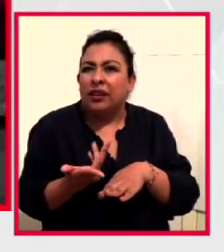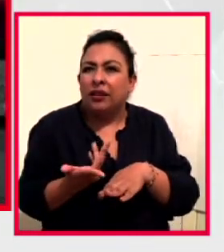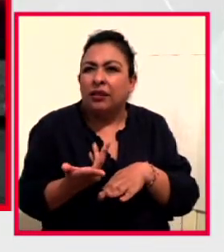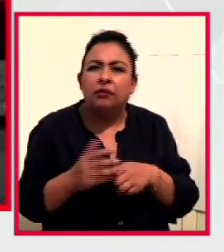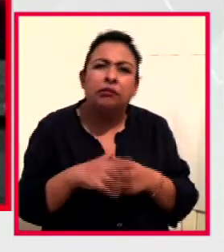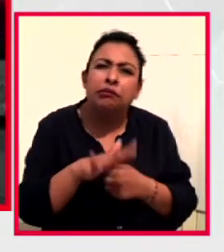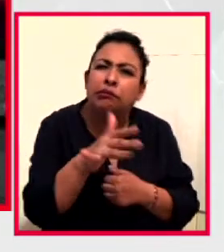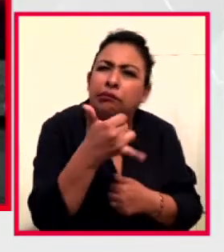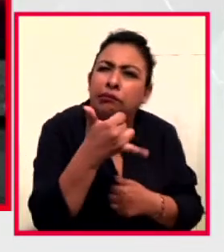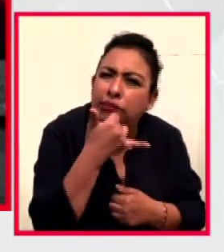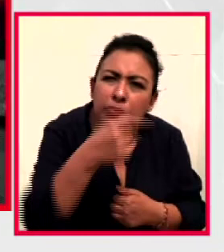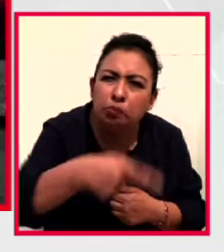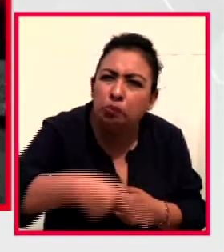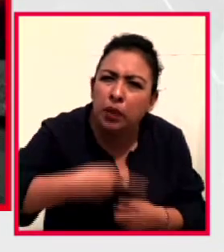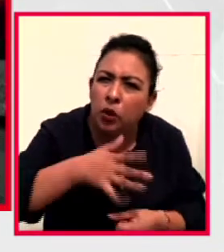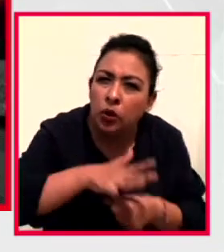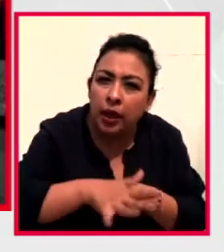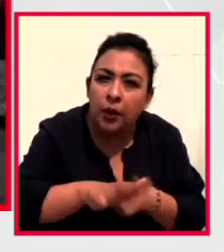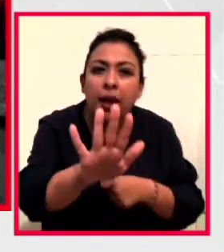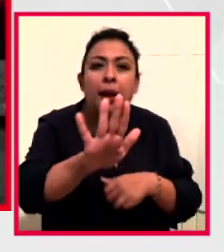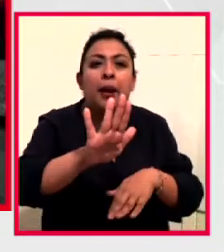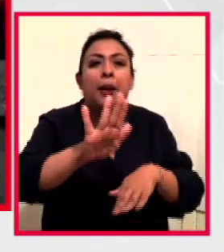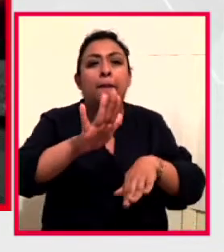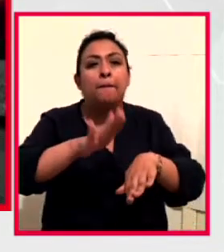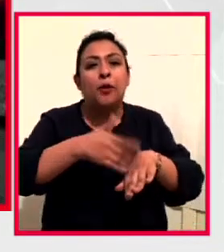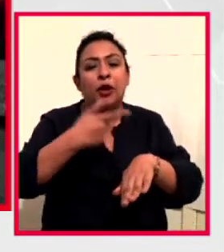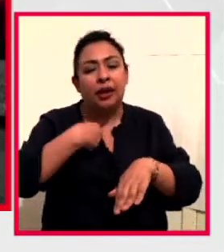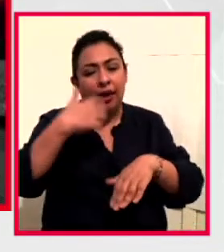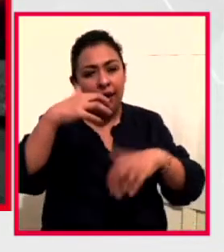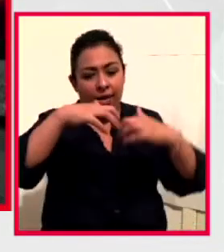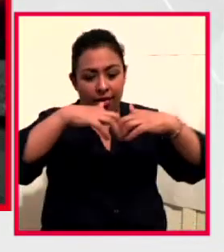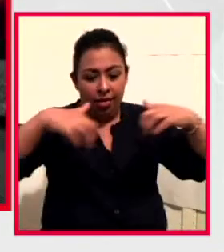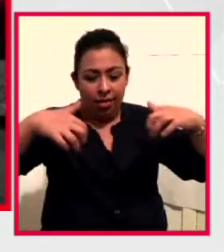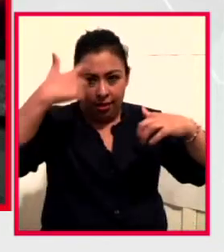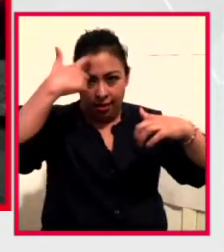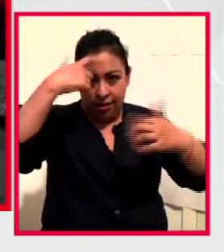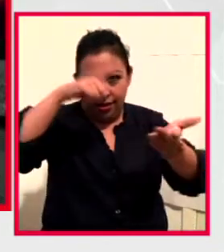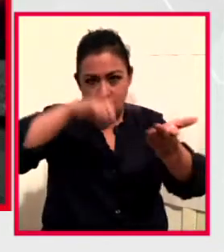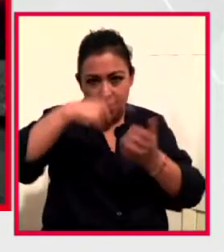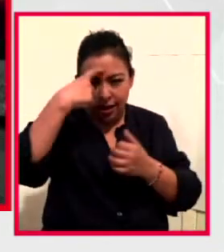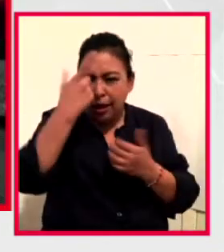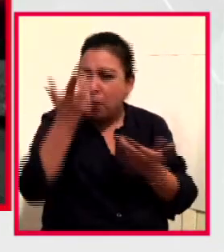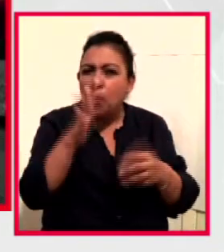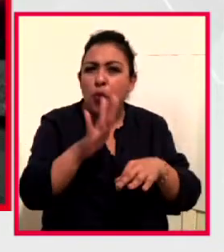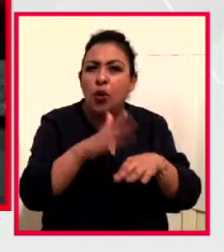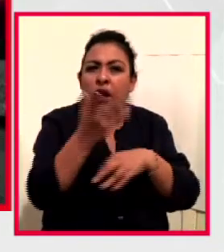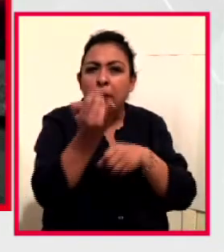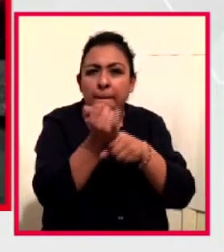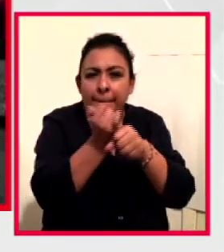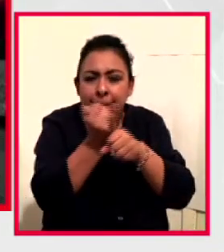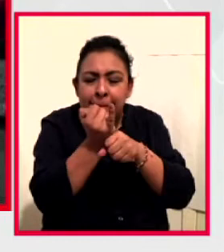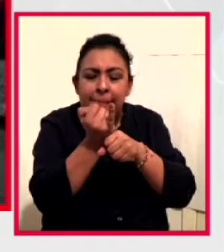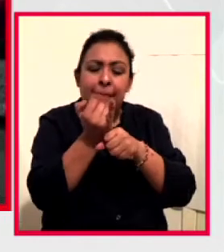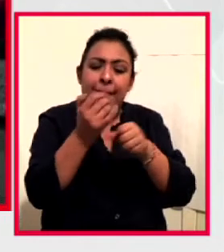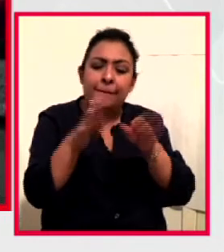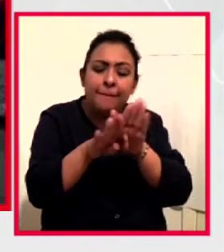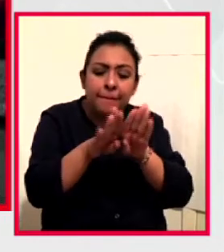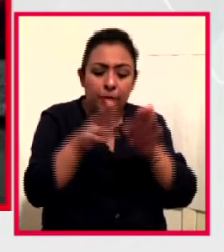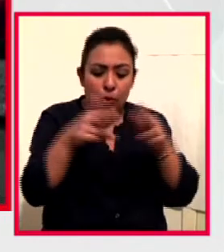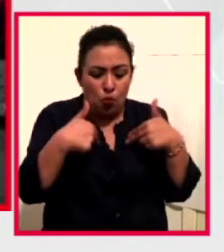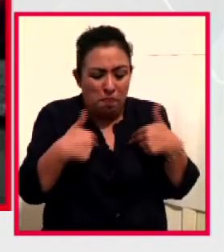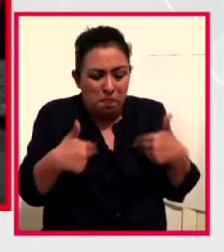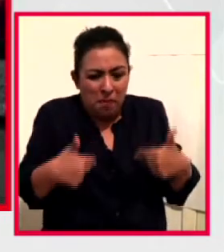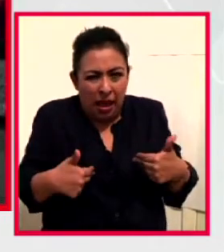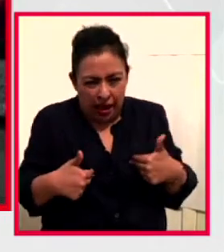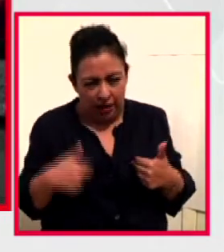¿Por qué adentrarse a los resquicios de la mente humana? ¿Qué te llevó a estudiar las reacciones del ser humano tan